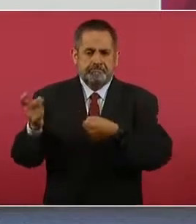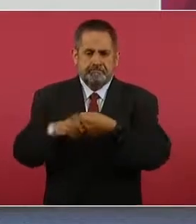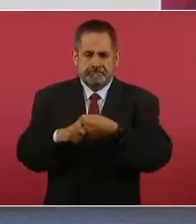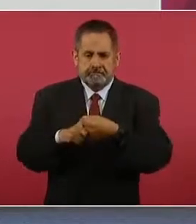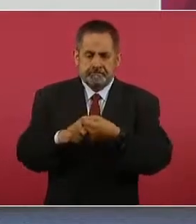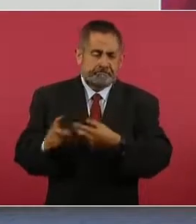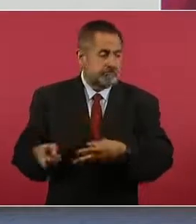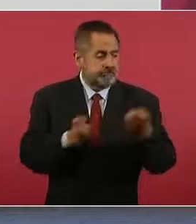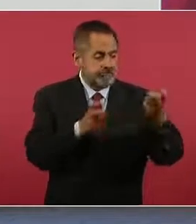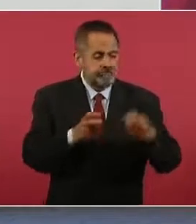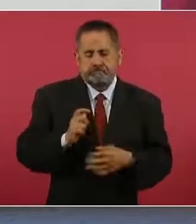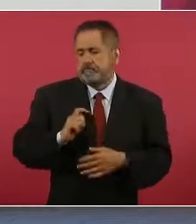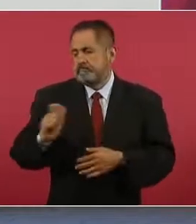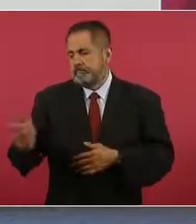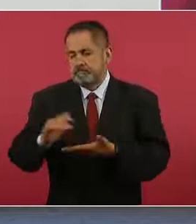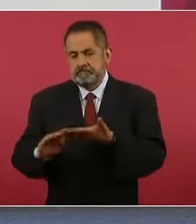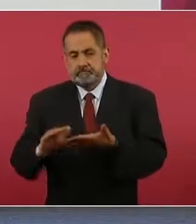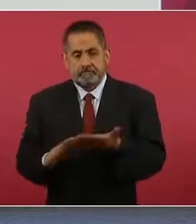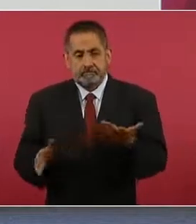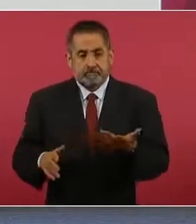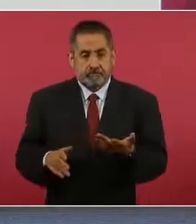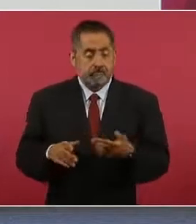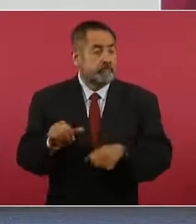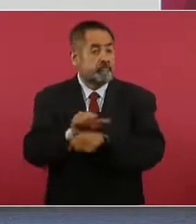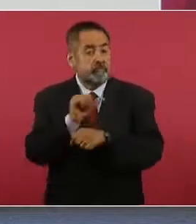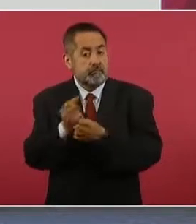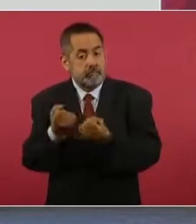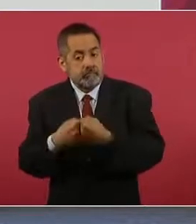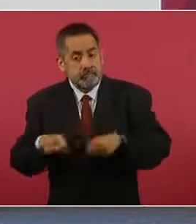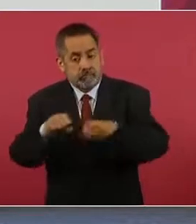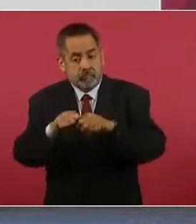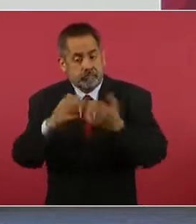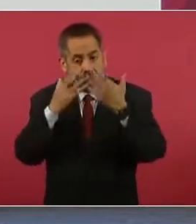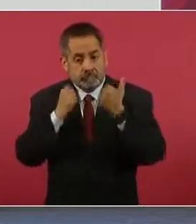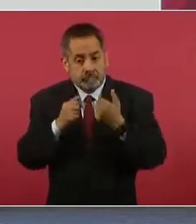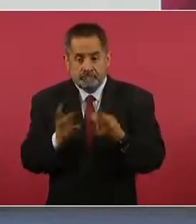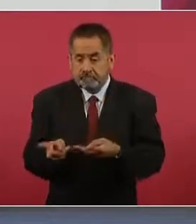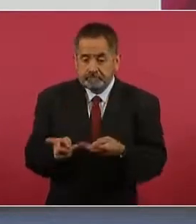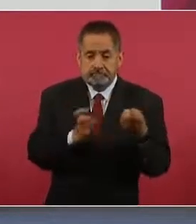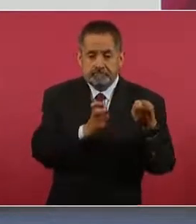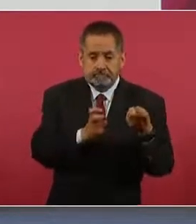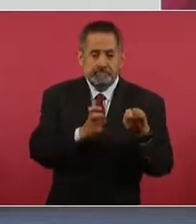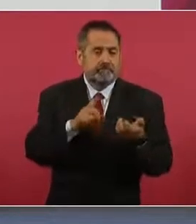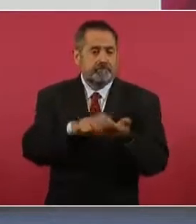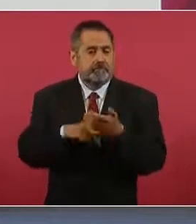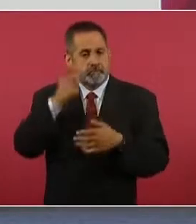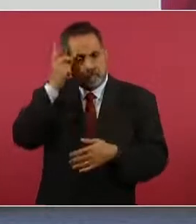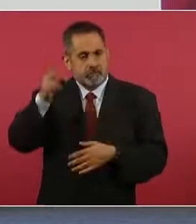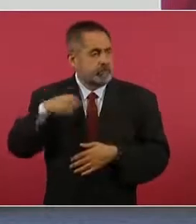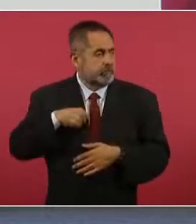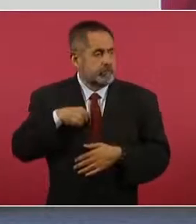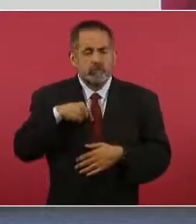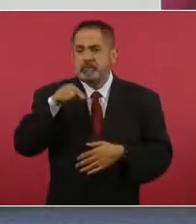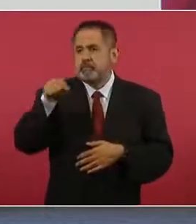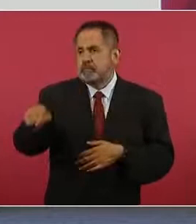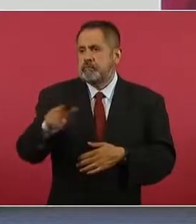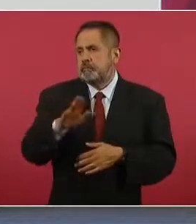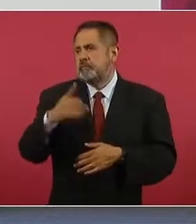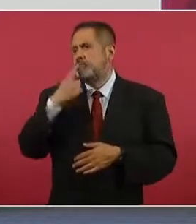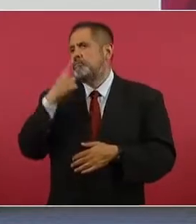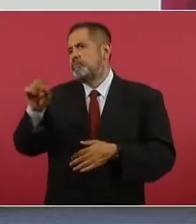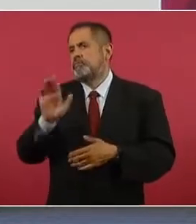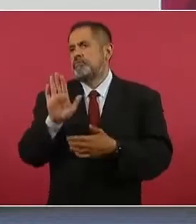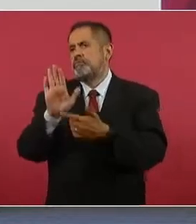y los carros que no están asegurados, cuando los roban, de todas maneras el dueño va a presentar la